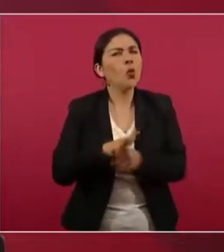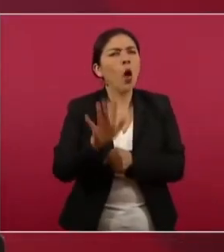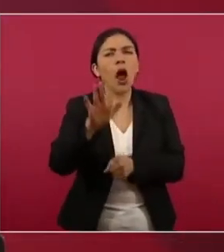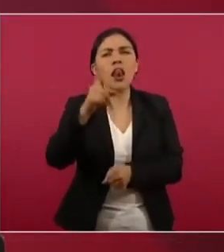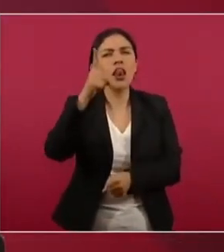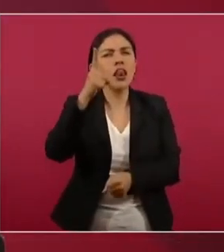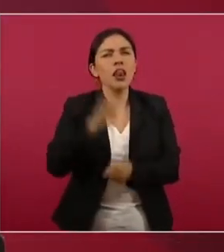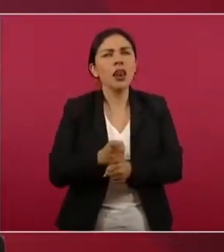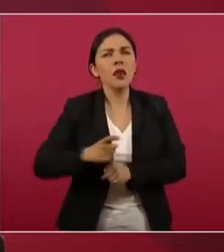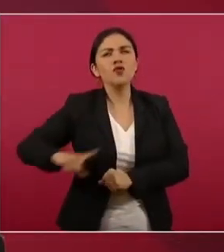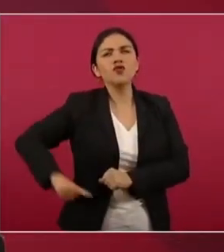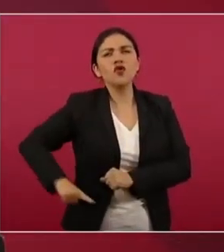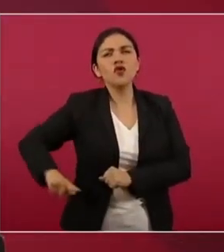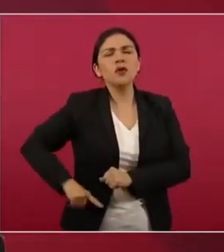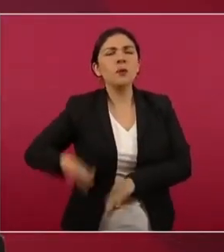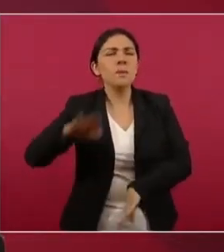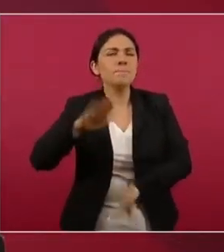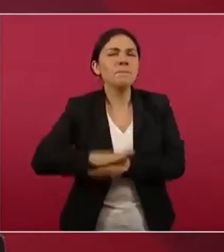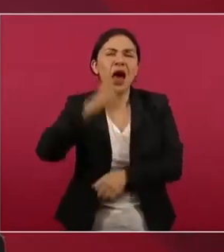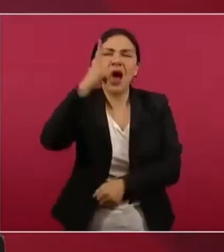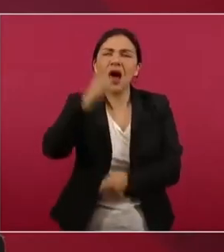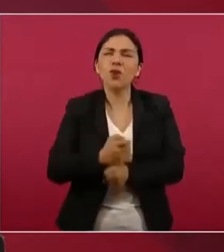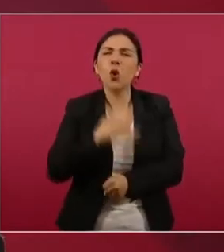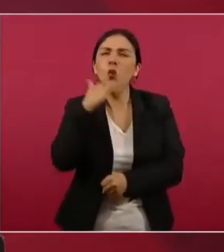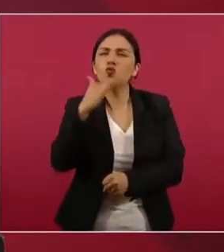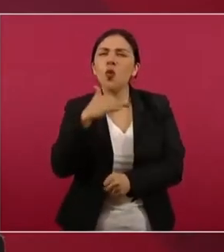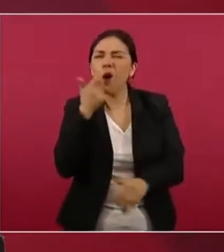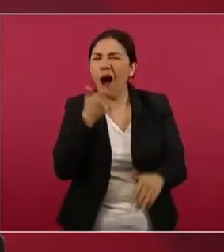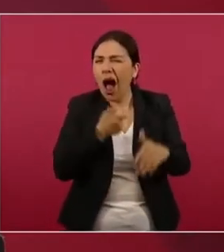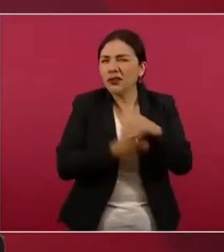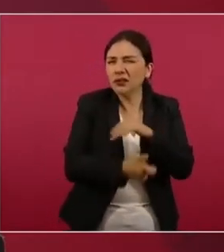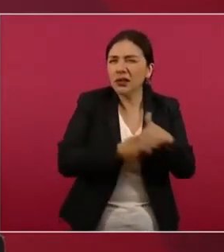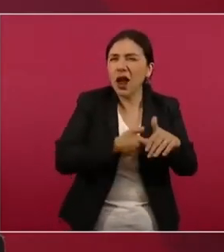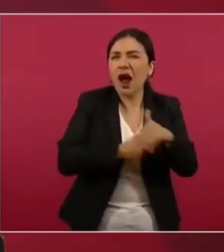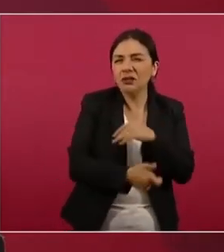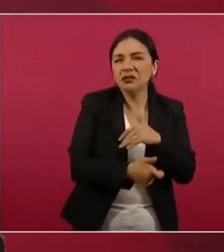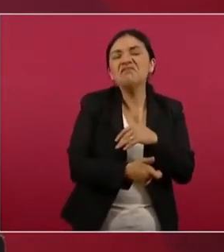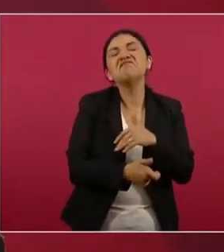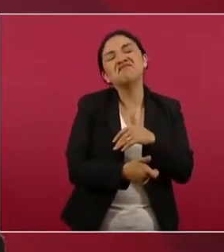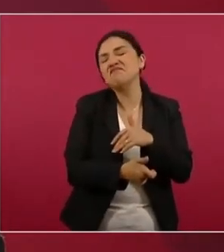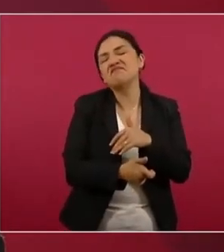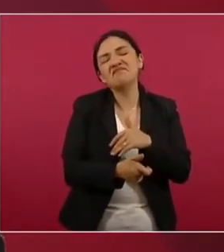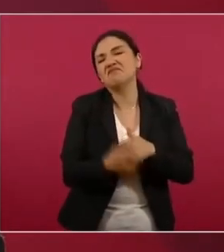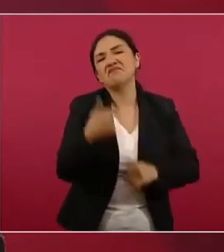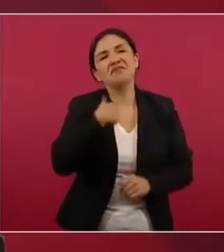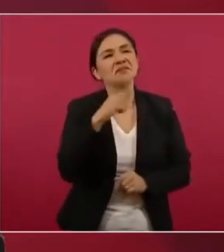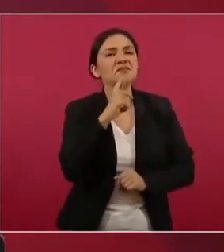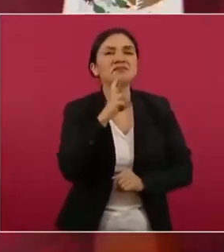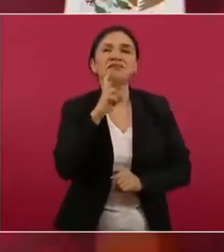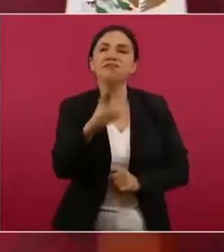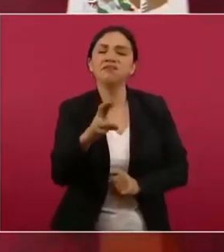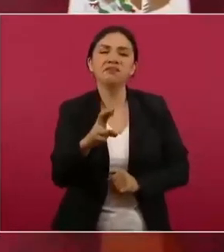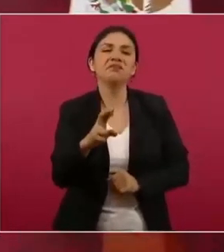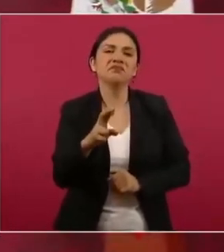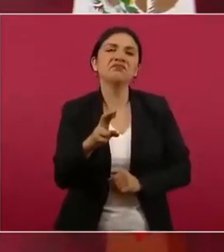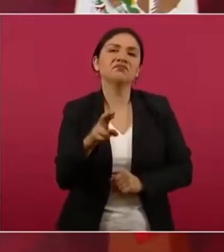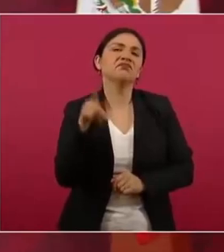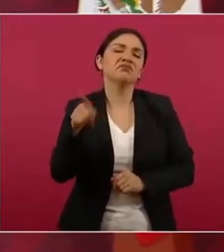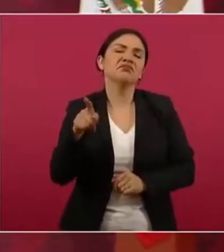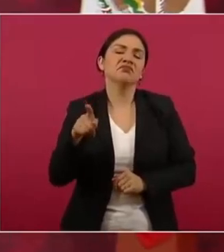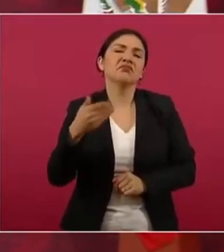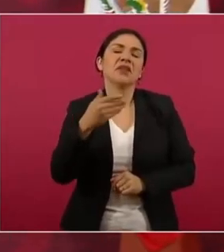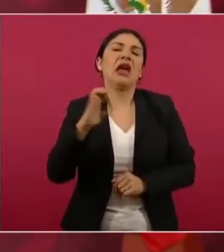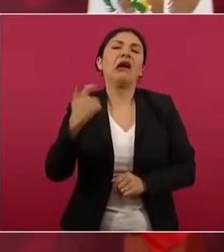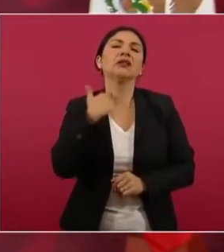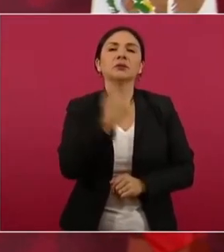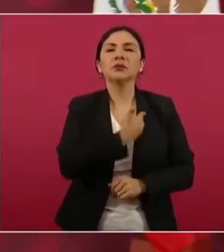con más corrupción, sin duda respondo el de Salinas de